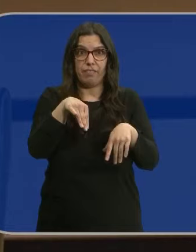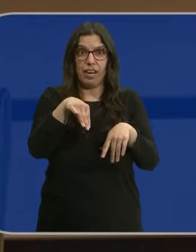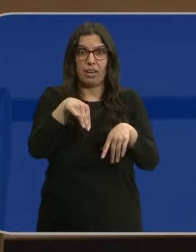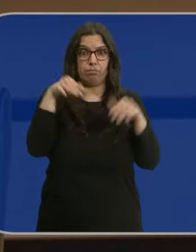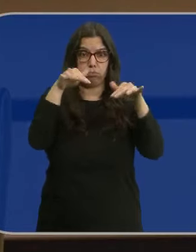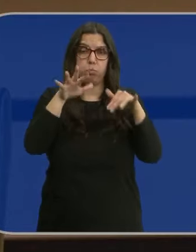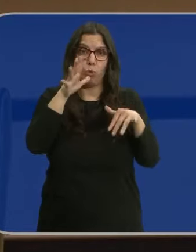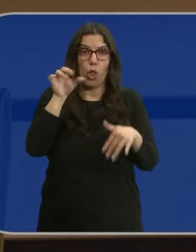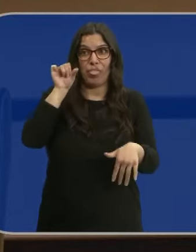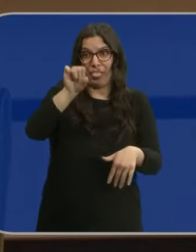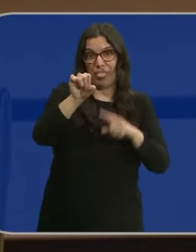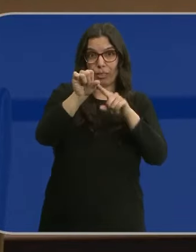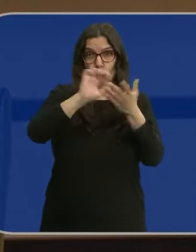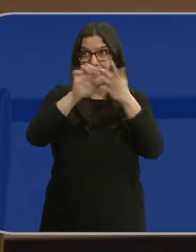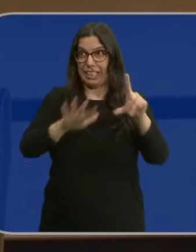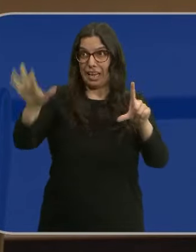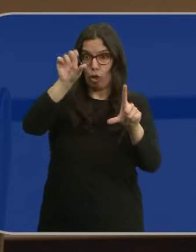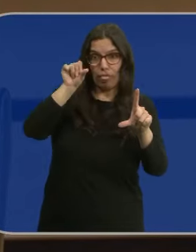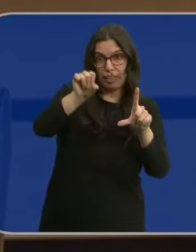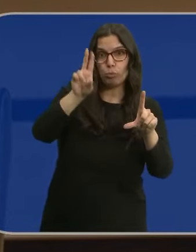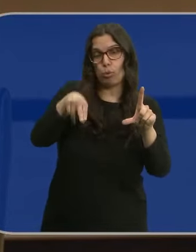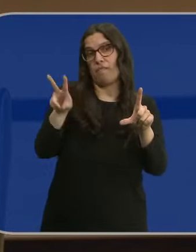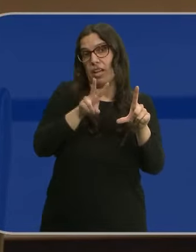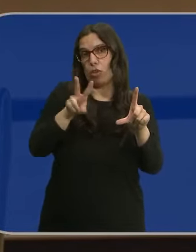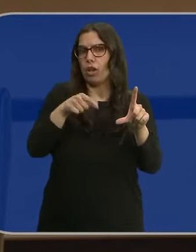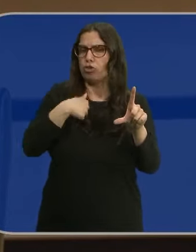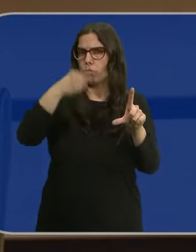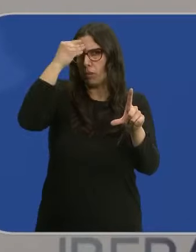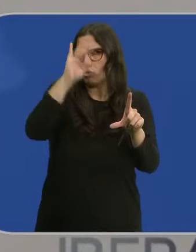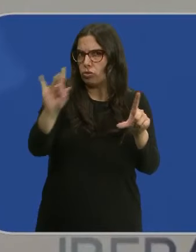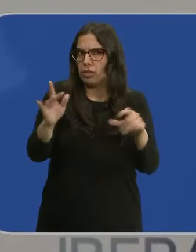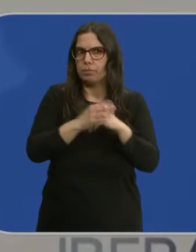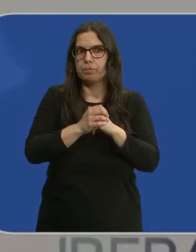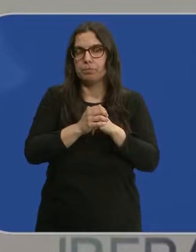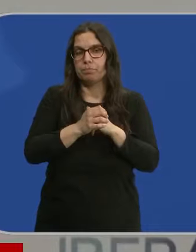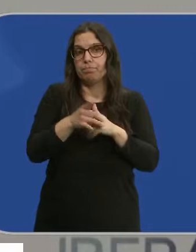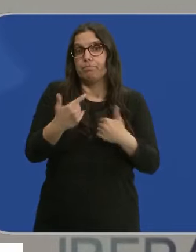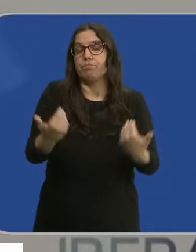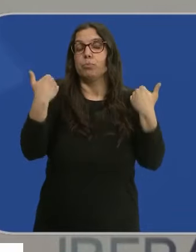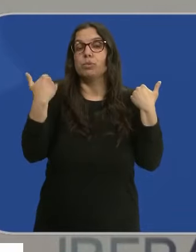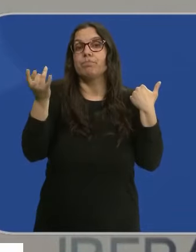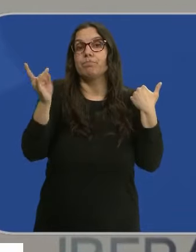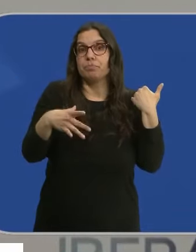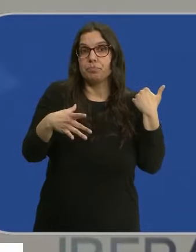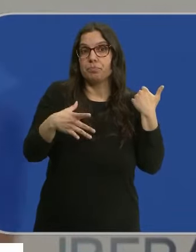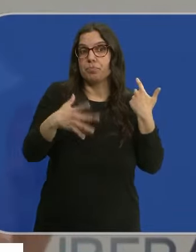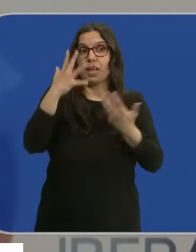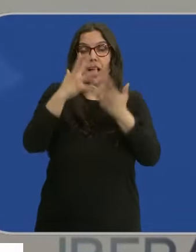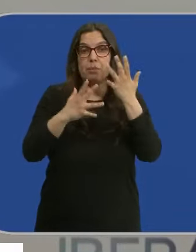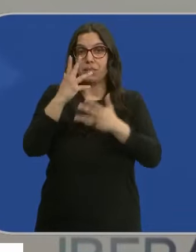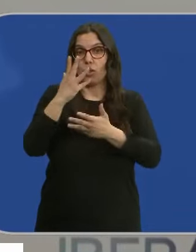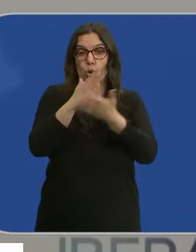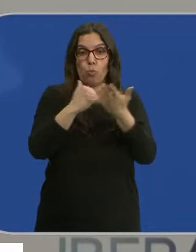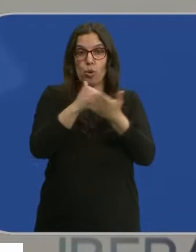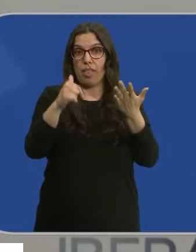tiene, el centro geográfico de nuestra comunidad autónoma. Yo sí lo pondría en Valladolid. Quien le corresponde es a la administración